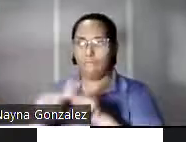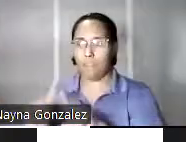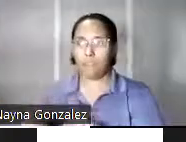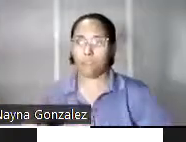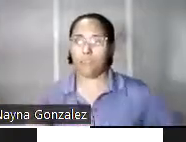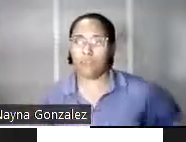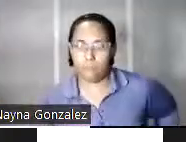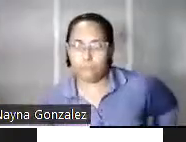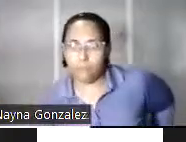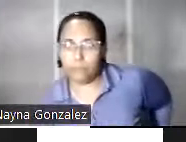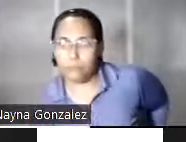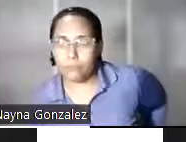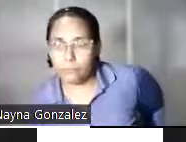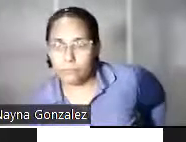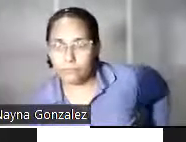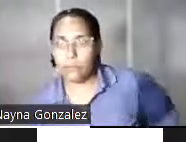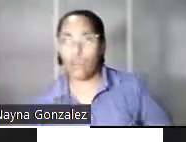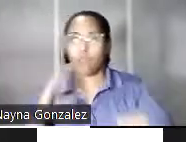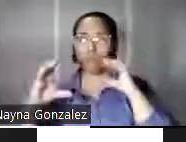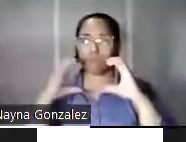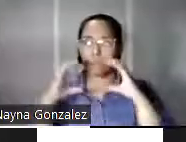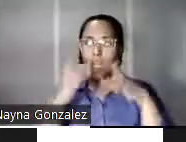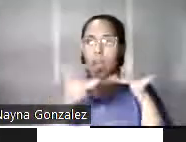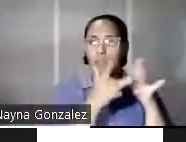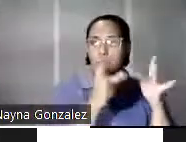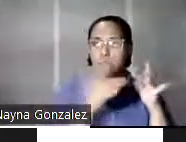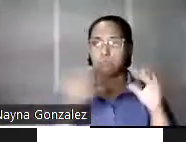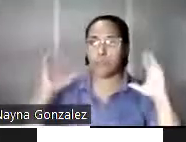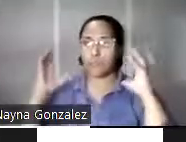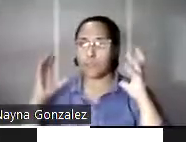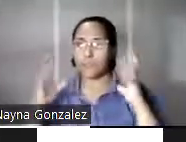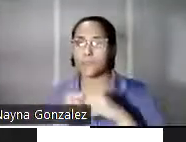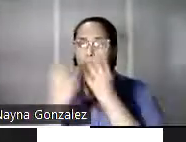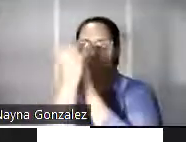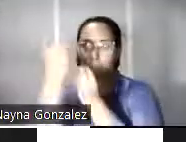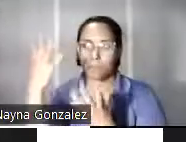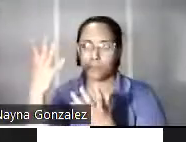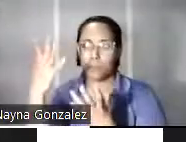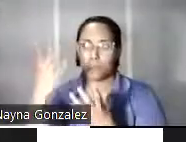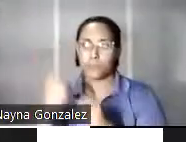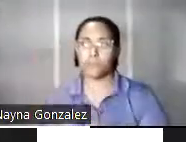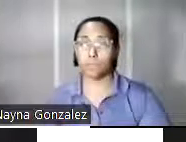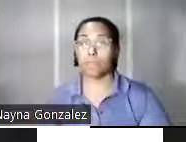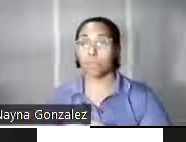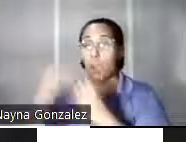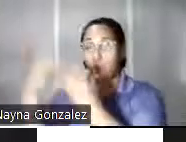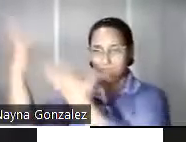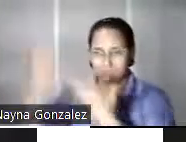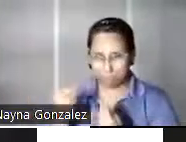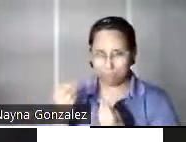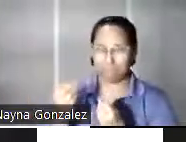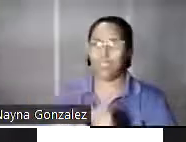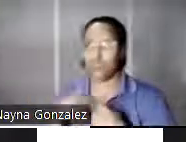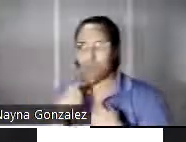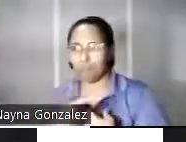y aplicaciones de comunicación emergentes. La radio información o brindó información, quiero decir, sobre